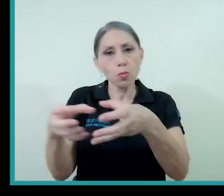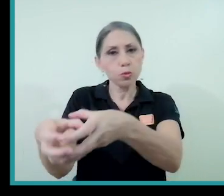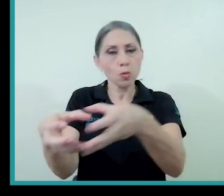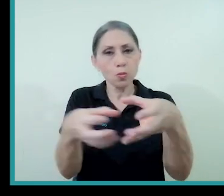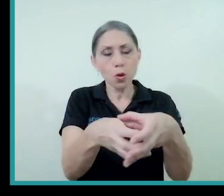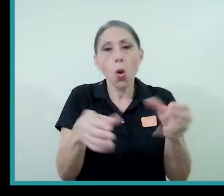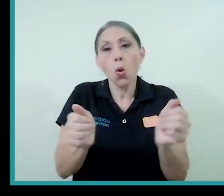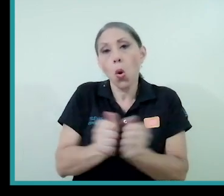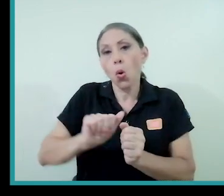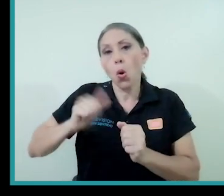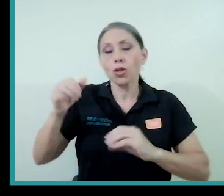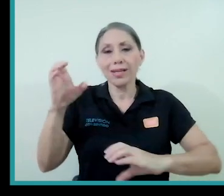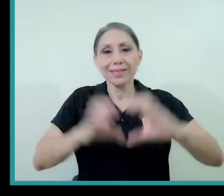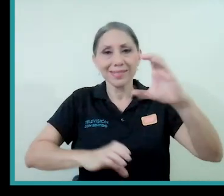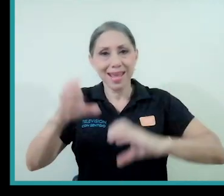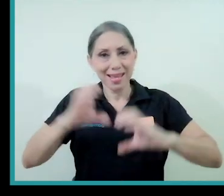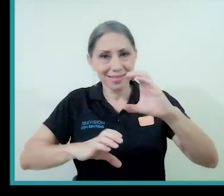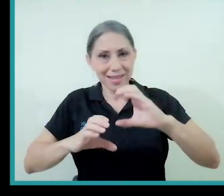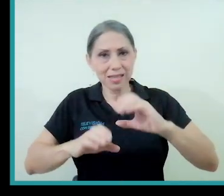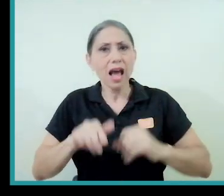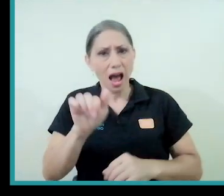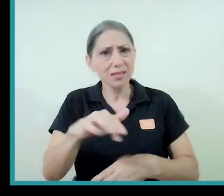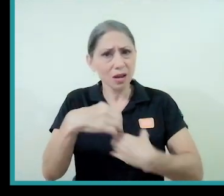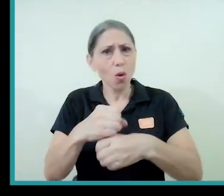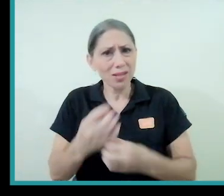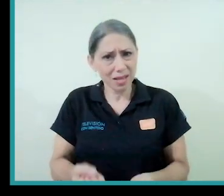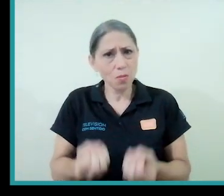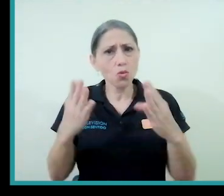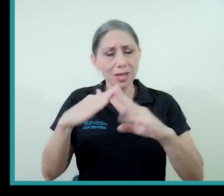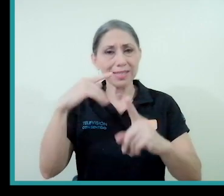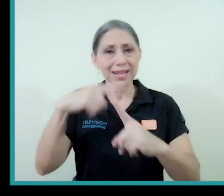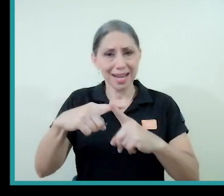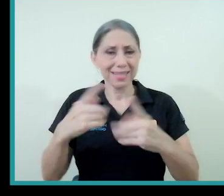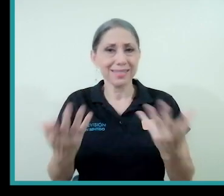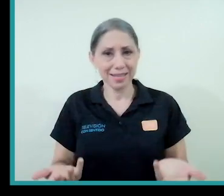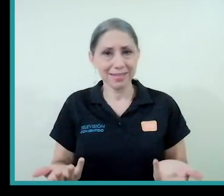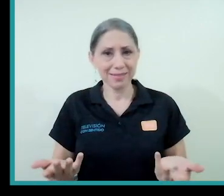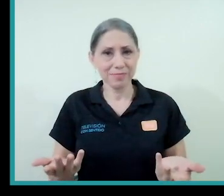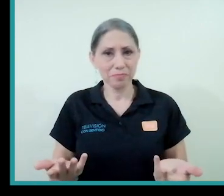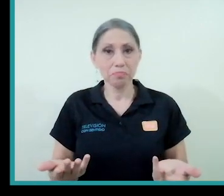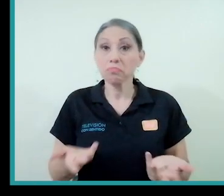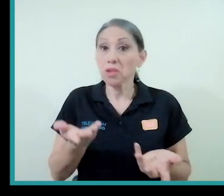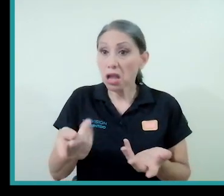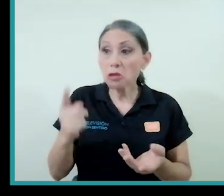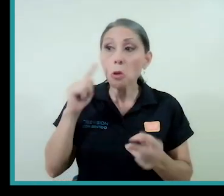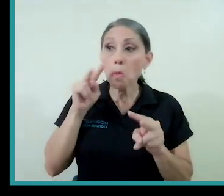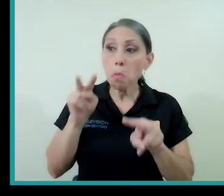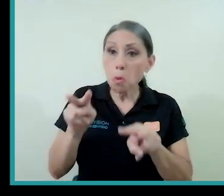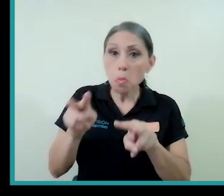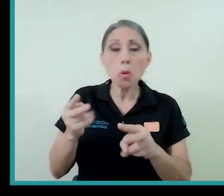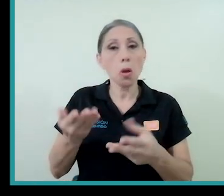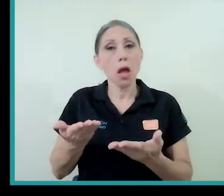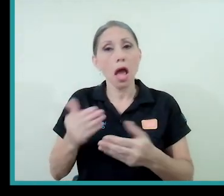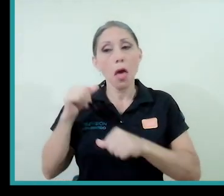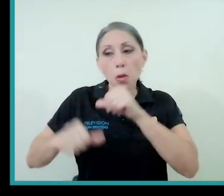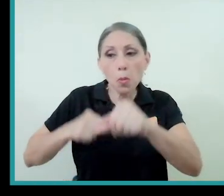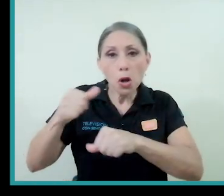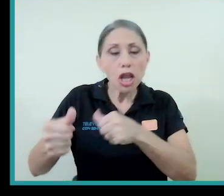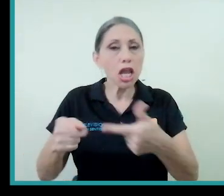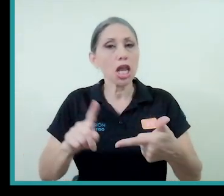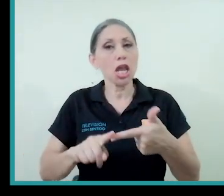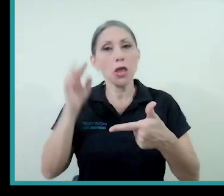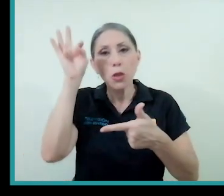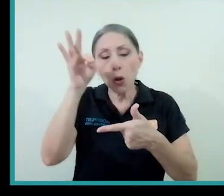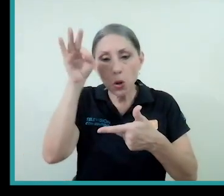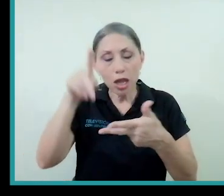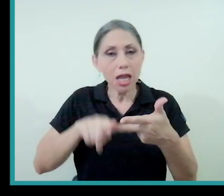ciencias y así lo hacen muchas de las iglesias, ¿verdad? Consideran aportes de la arqueología y de la antropología y de la psicología y de